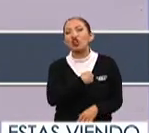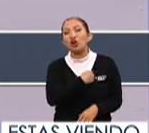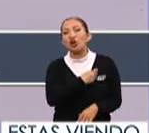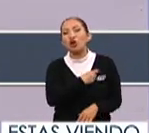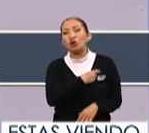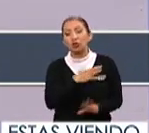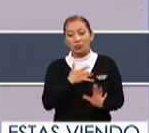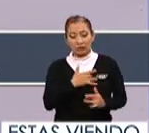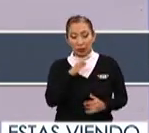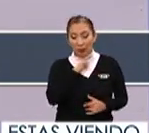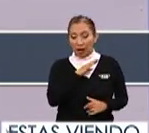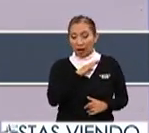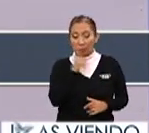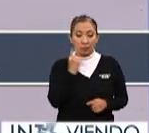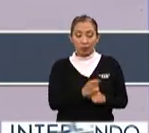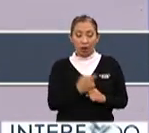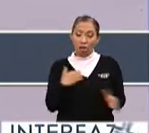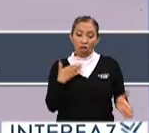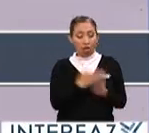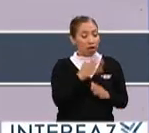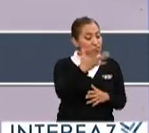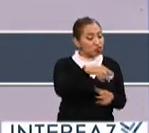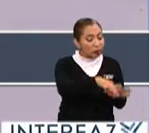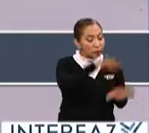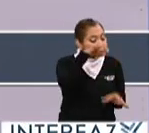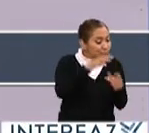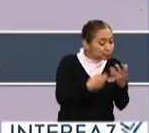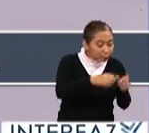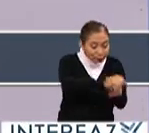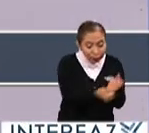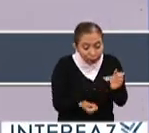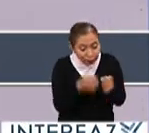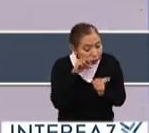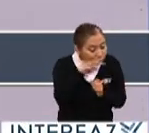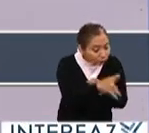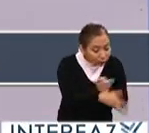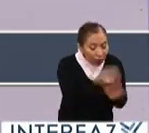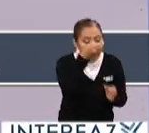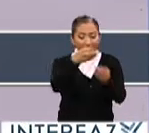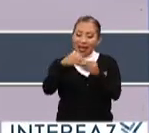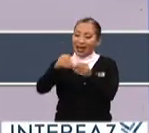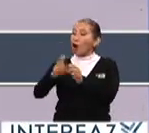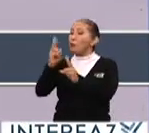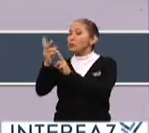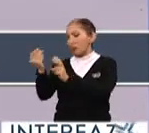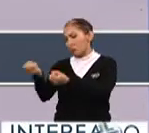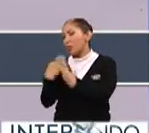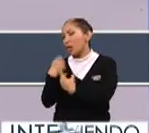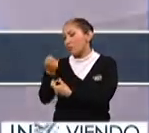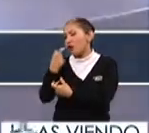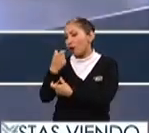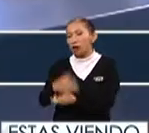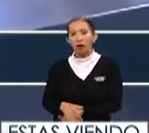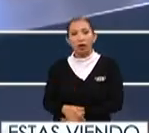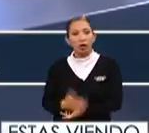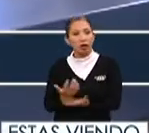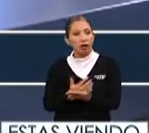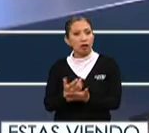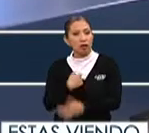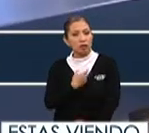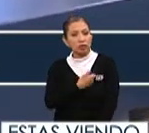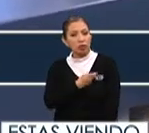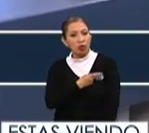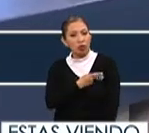tengo algún malestar y entonces lo primero que hago es buscar algo en algún cajón en la casa del vecino o donde sea y tratar de